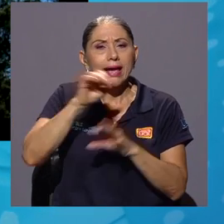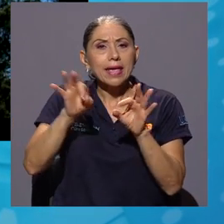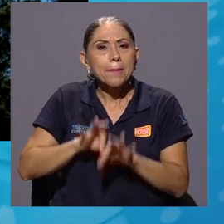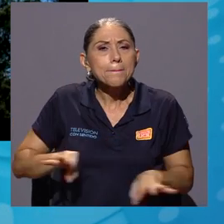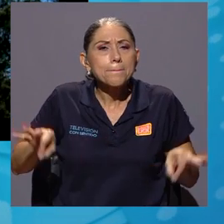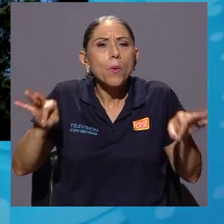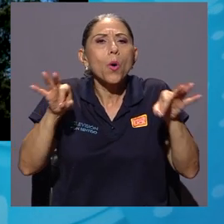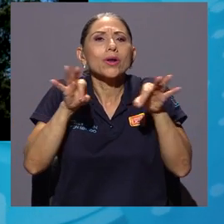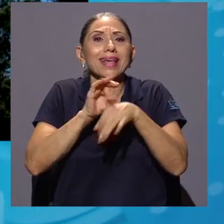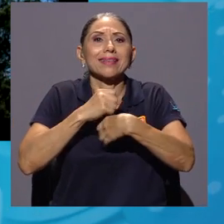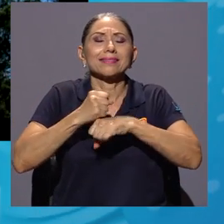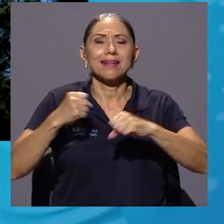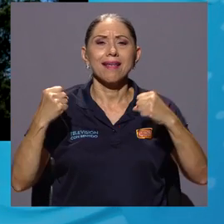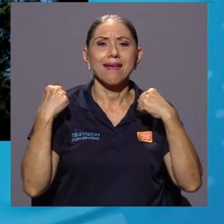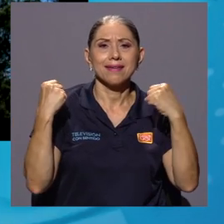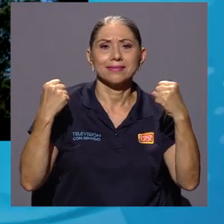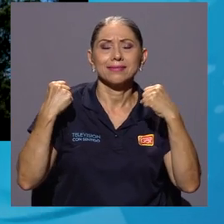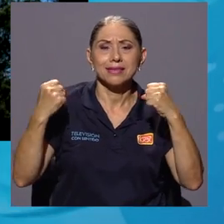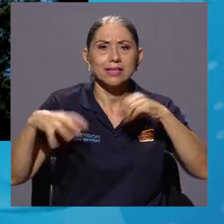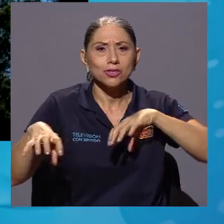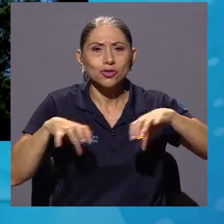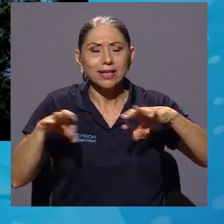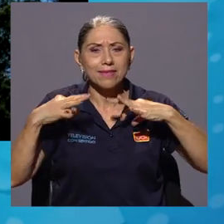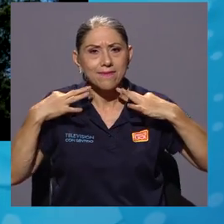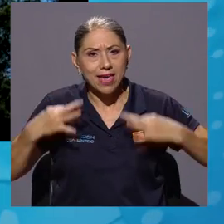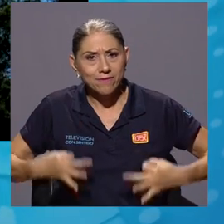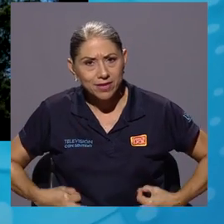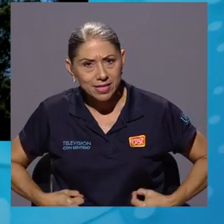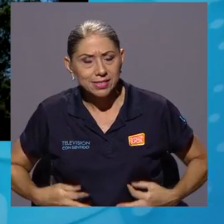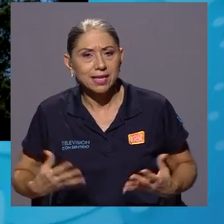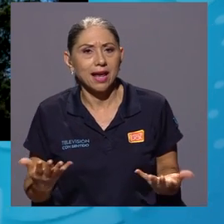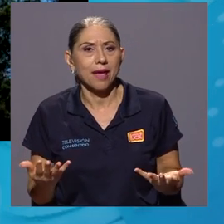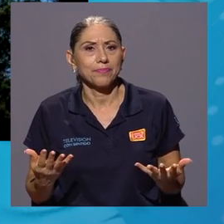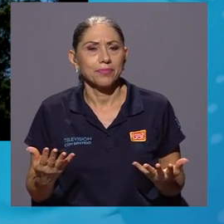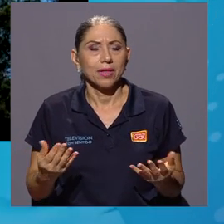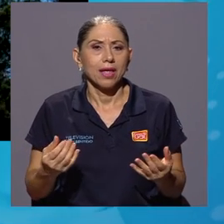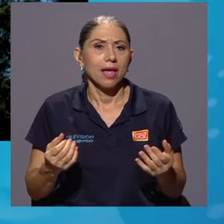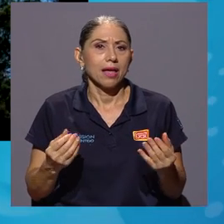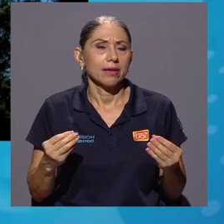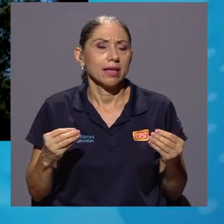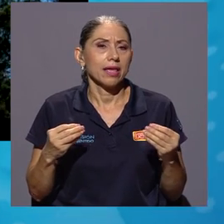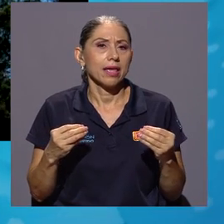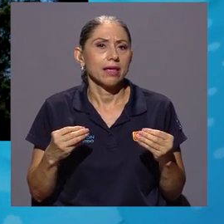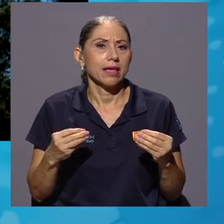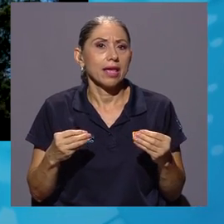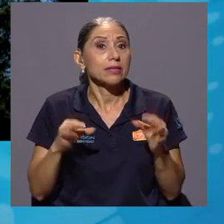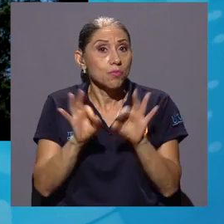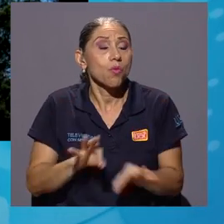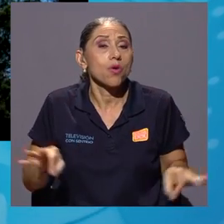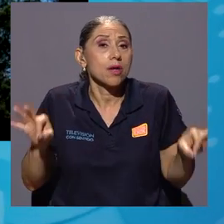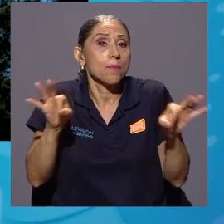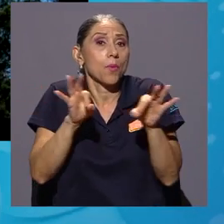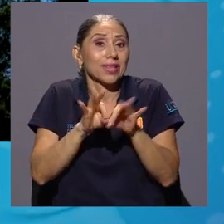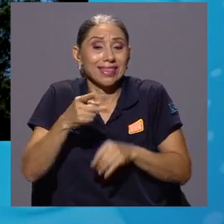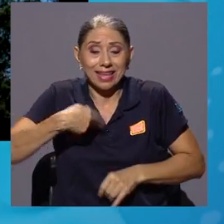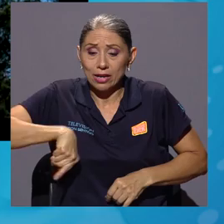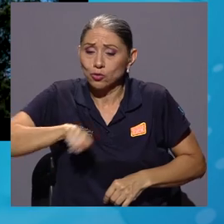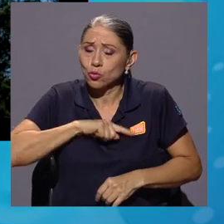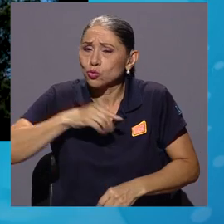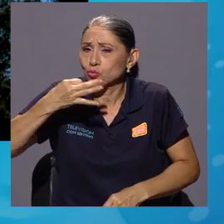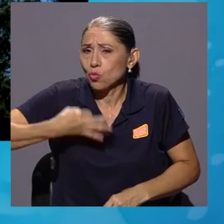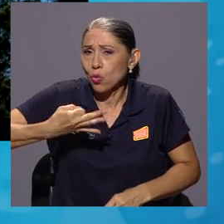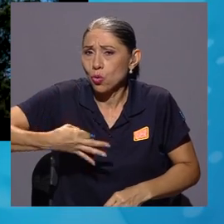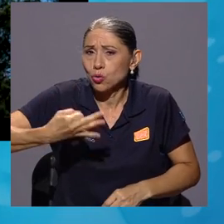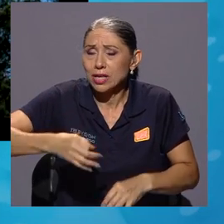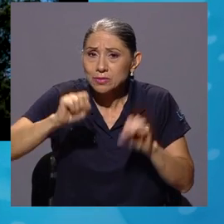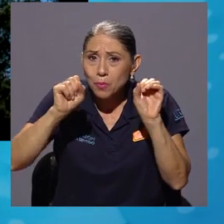la práctica del ejercicio físico, la práctica más incluida dentro de nuestra